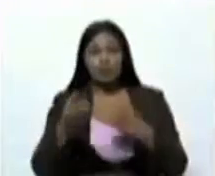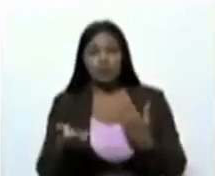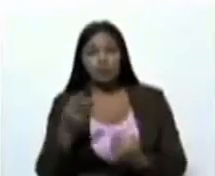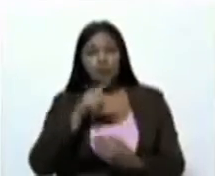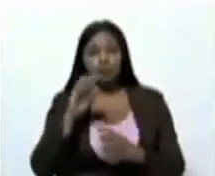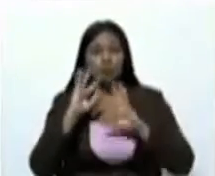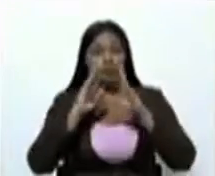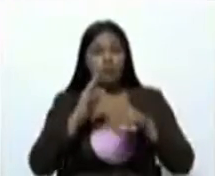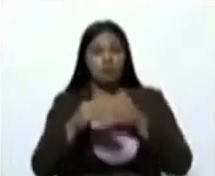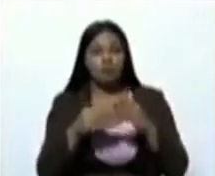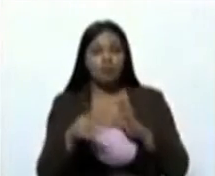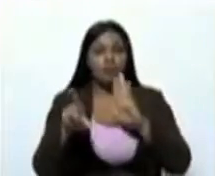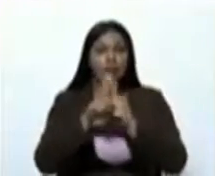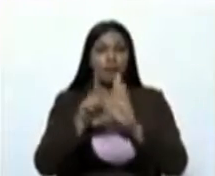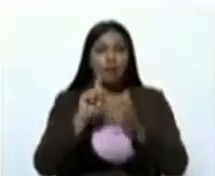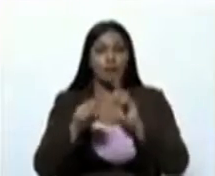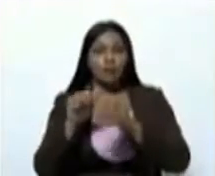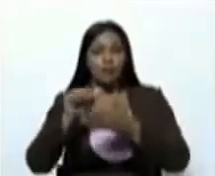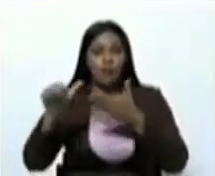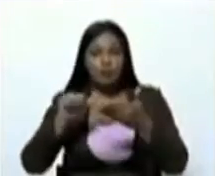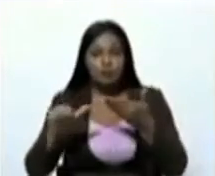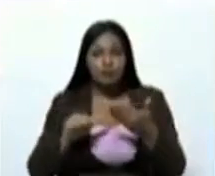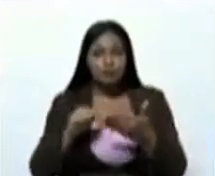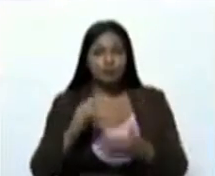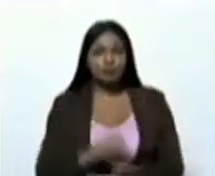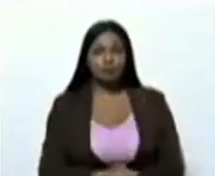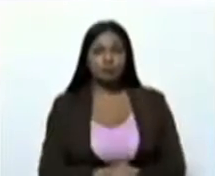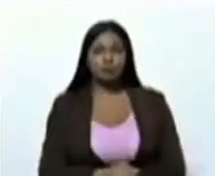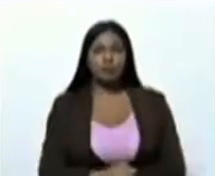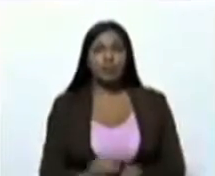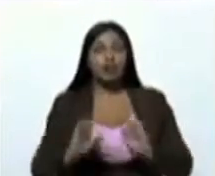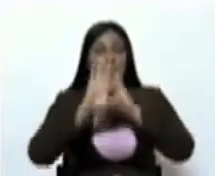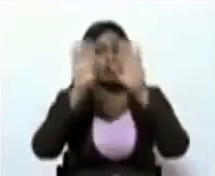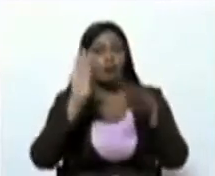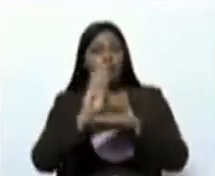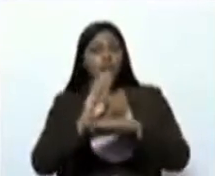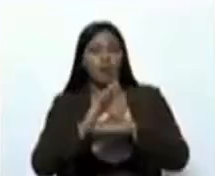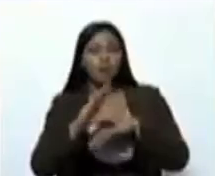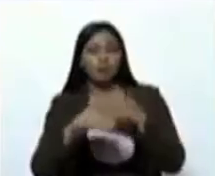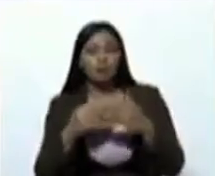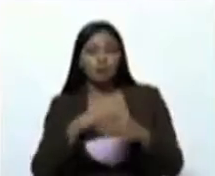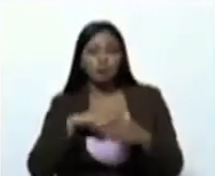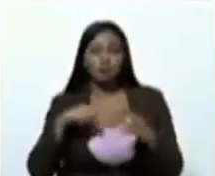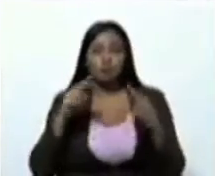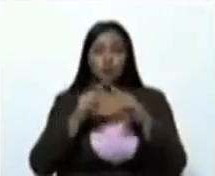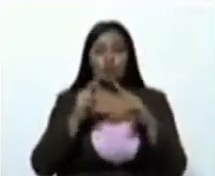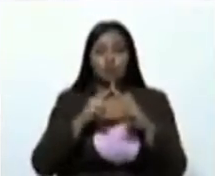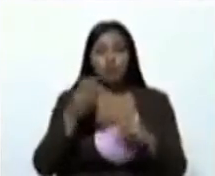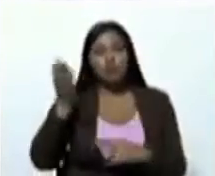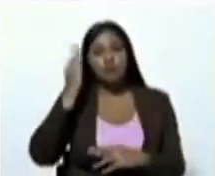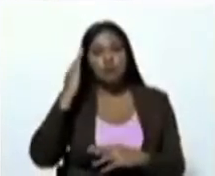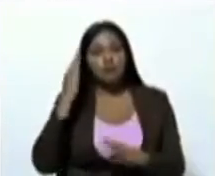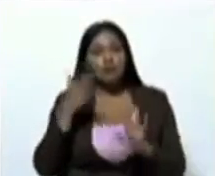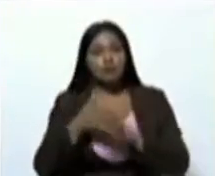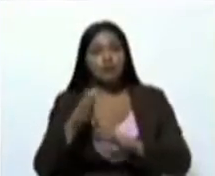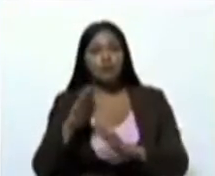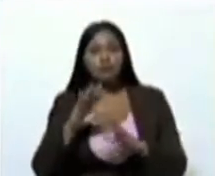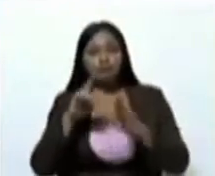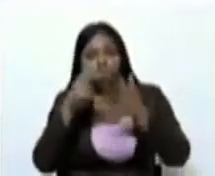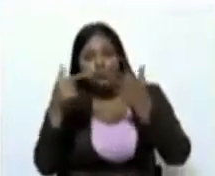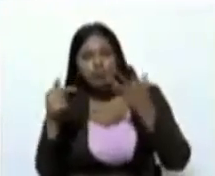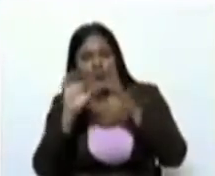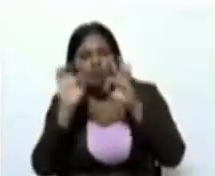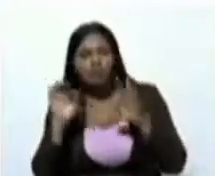La ley establece en varios de sus artículos una clara protección de lo que son los conocimientos, los saberes ancestrales,